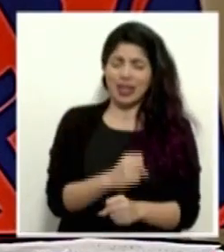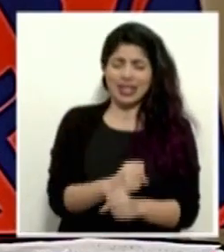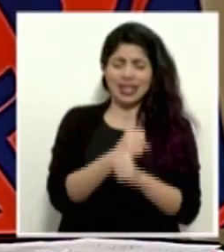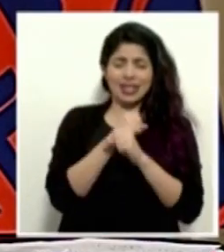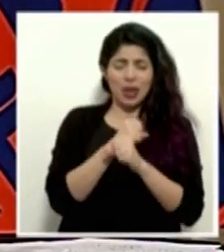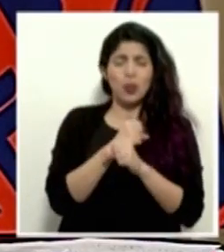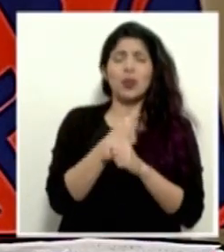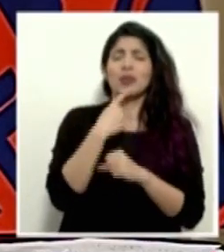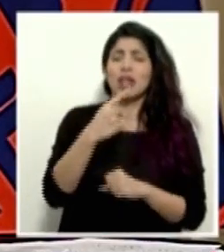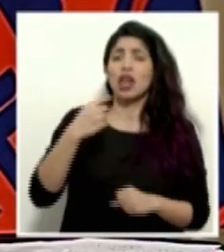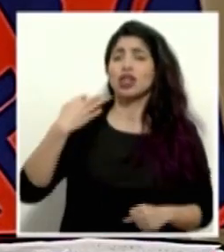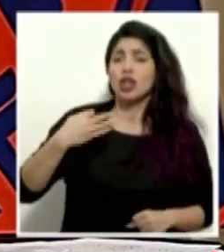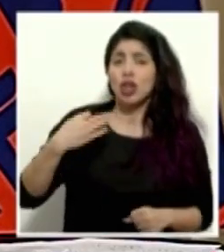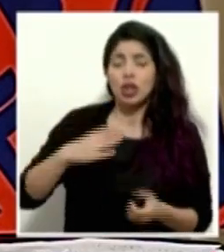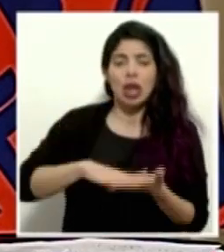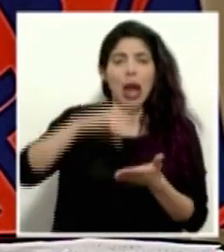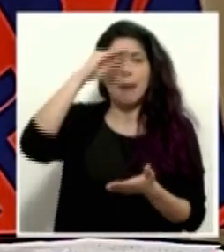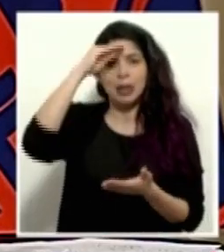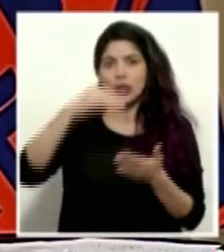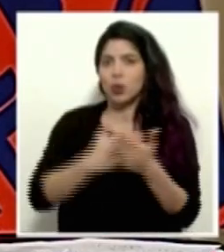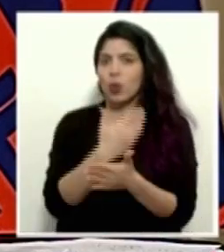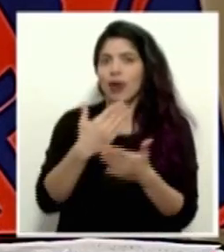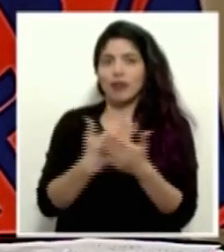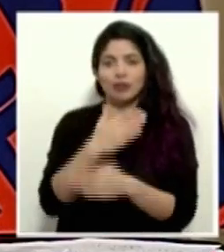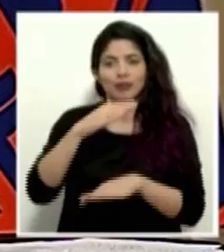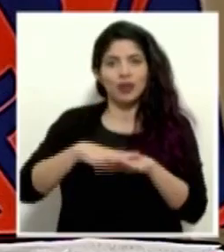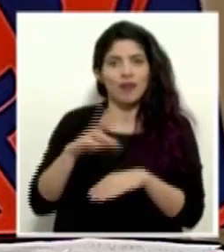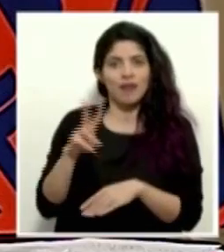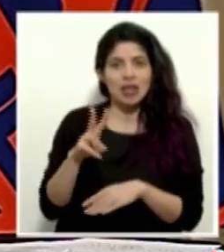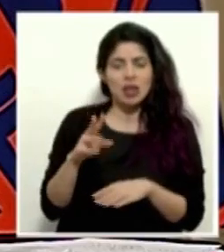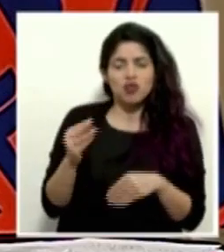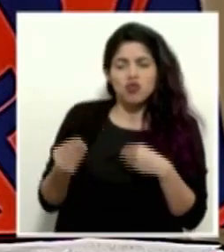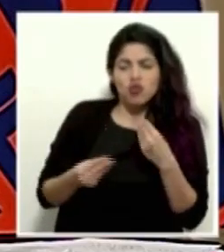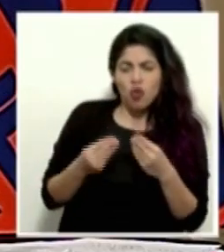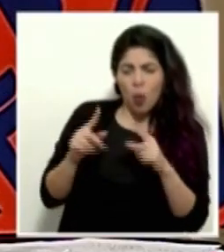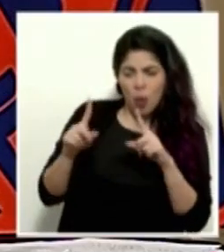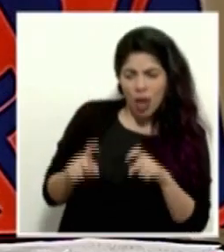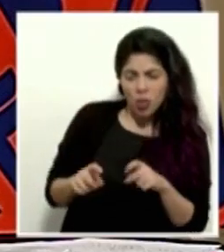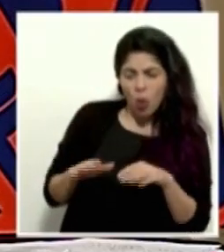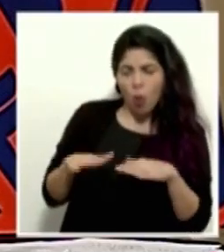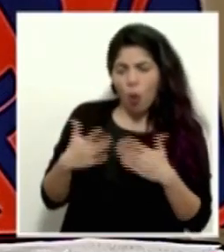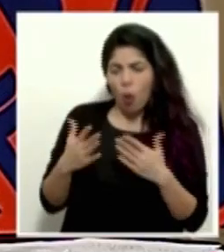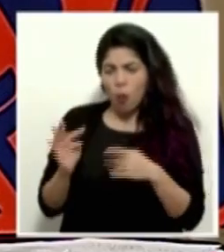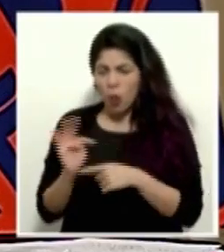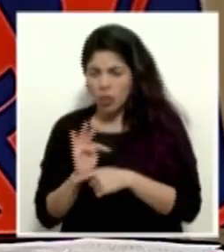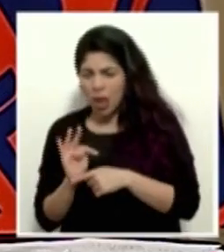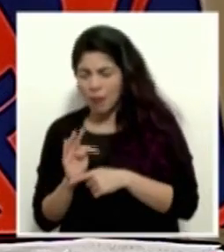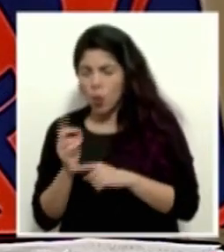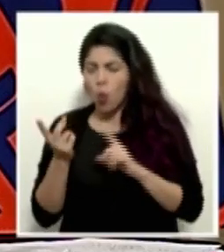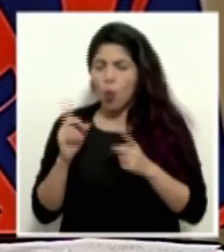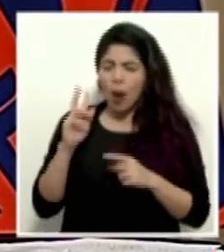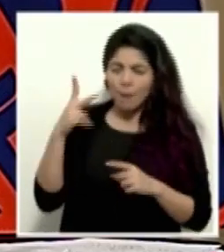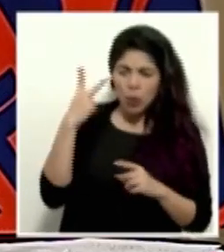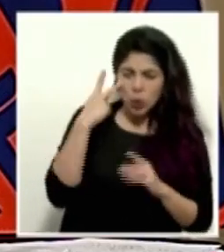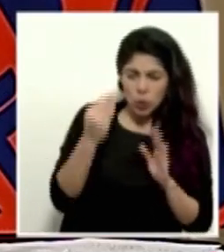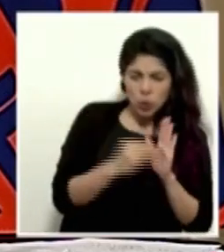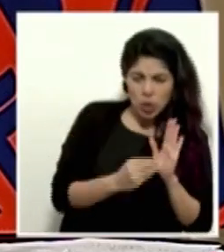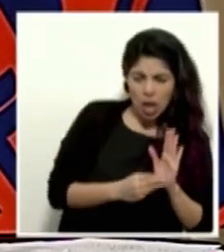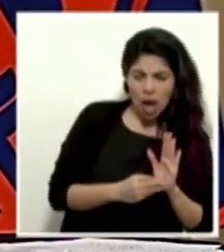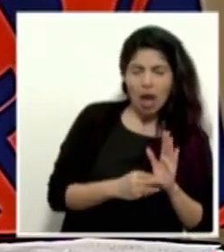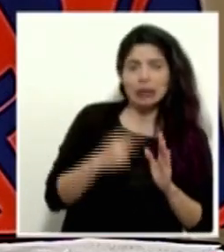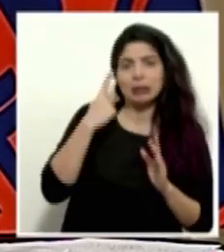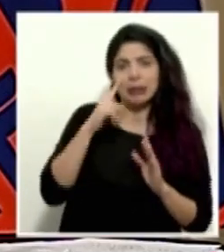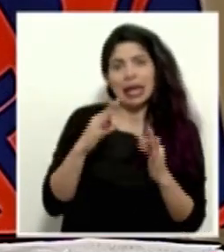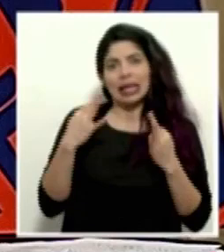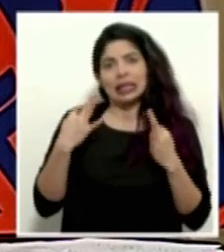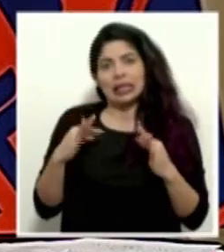los días aprendemos algo de este virus y cómo tratarlo, cómo diagnosticarlo o qué políticas implementar para